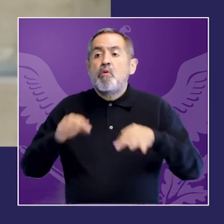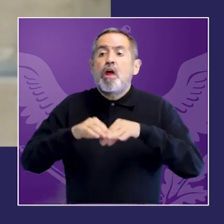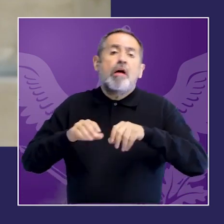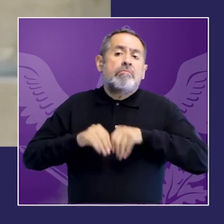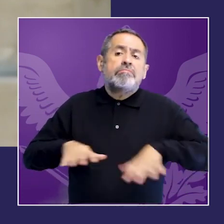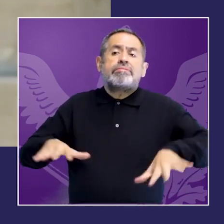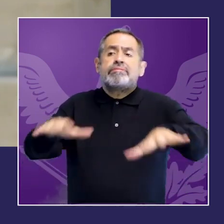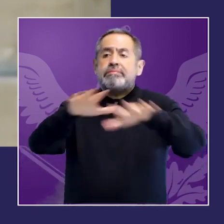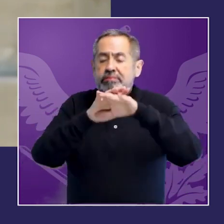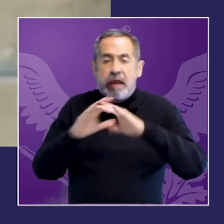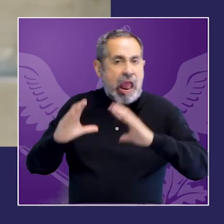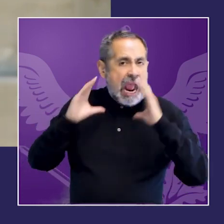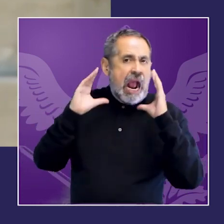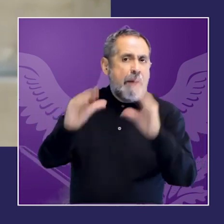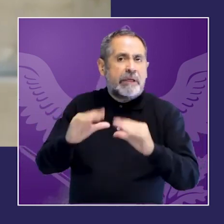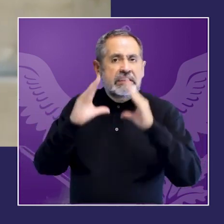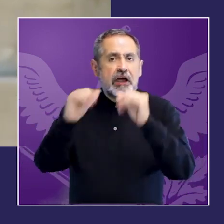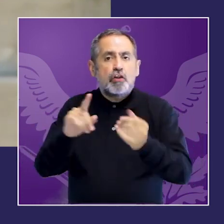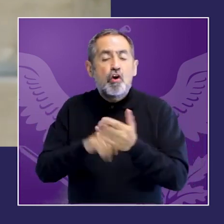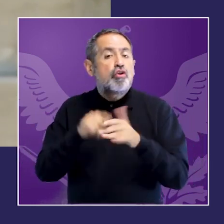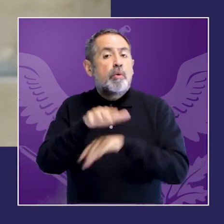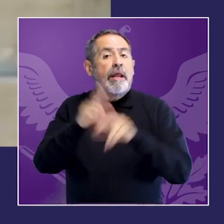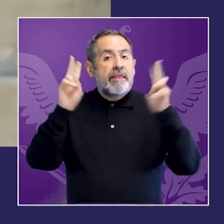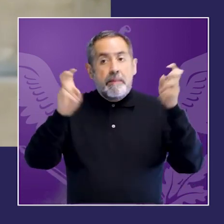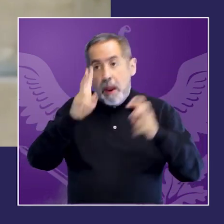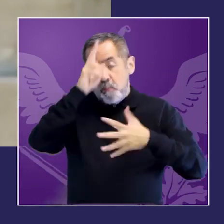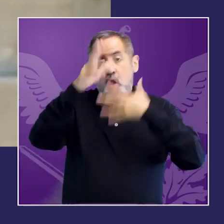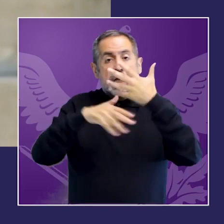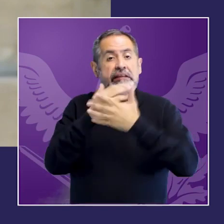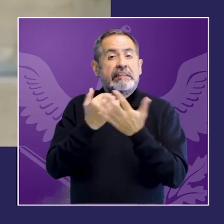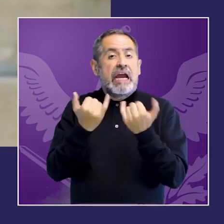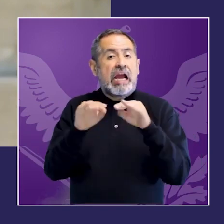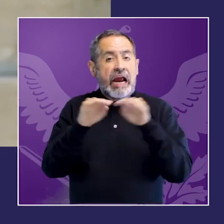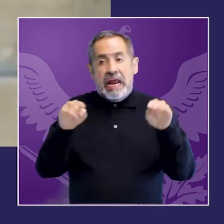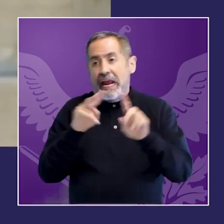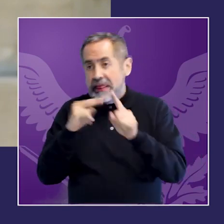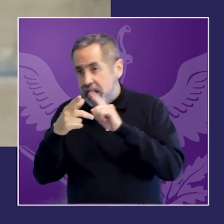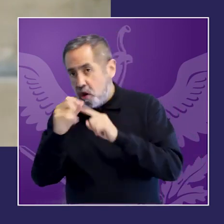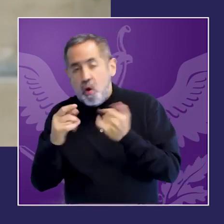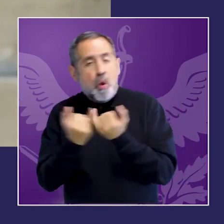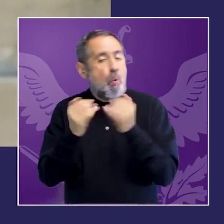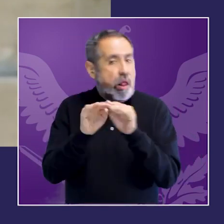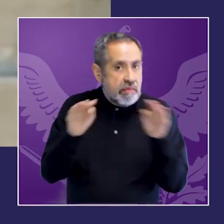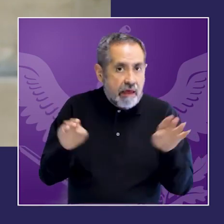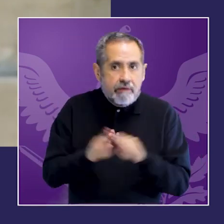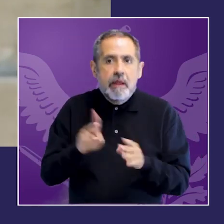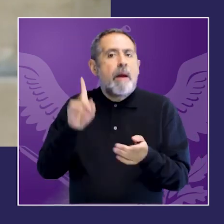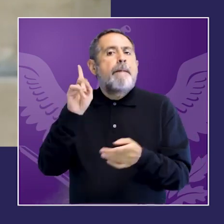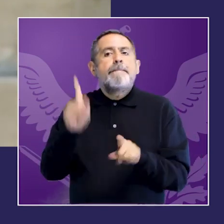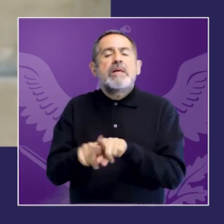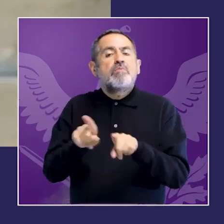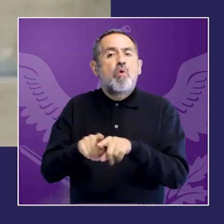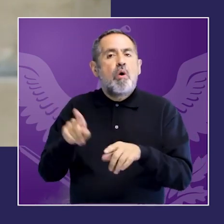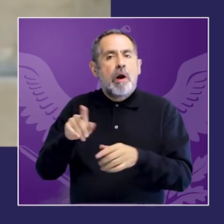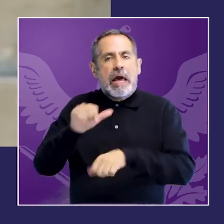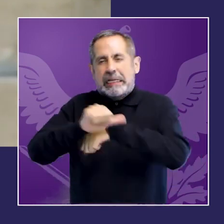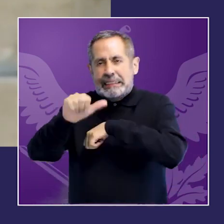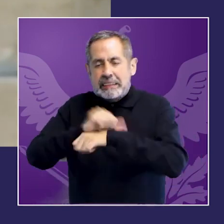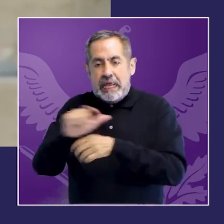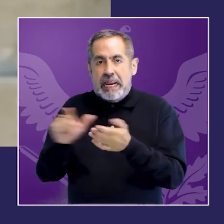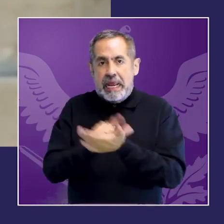que impulsó que impulsó la familia de una joven víctima de femicidio que se aprobó como una ley en el año 2018